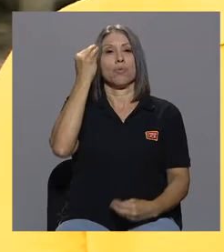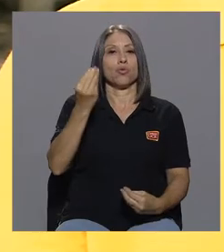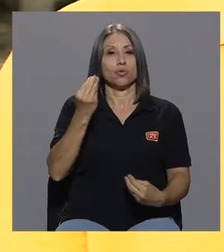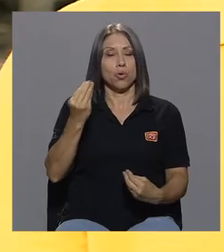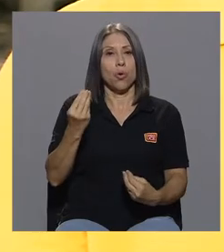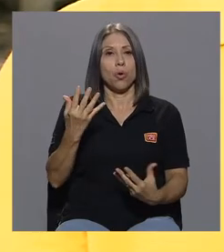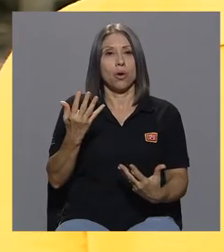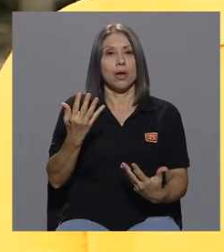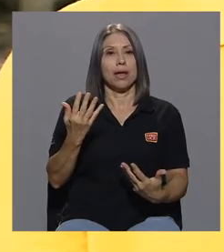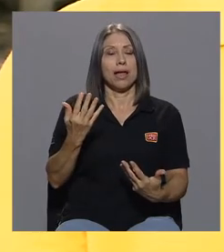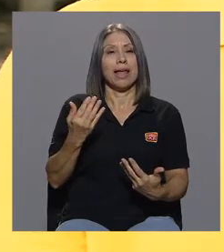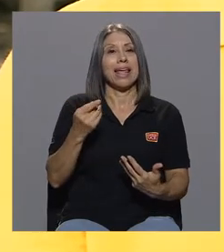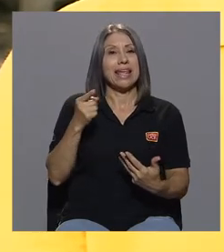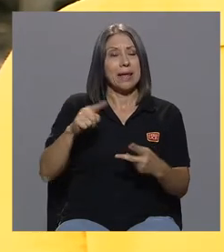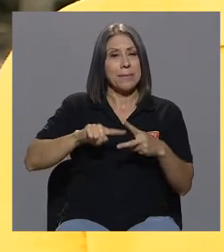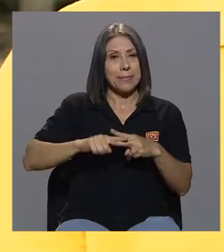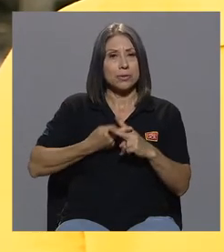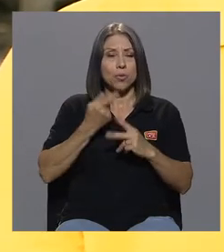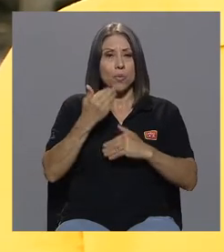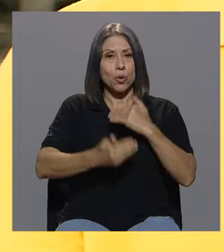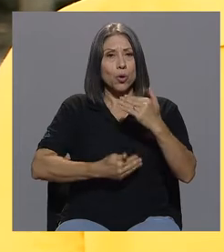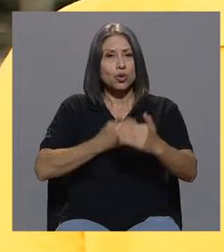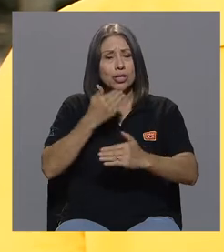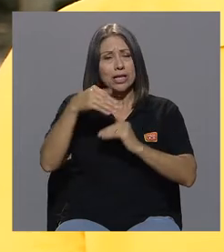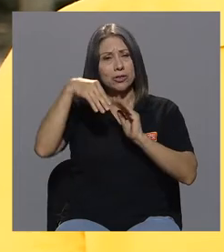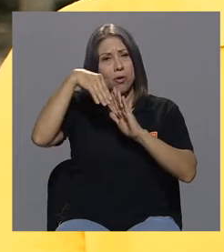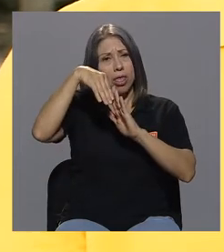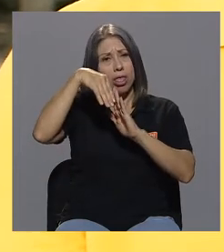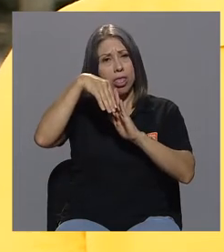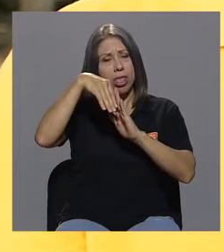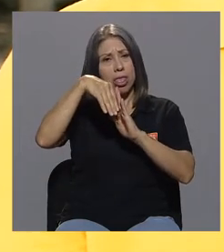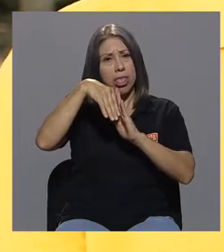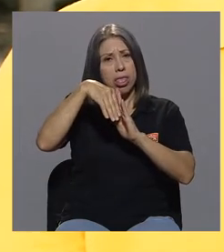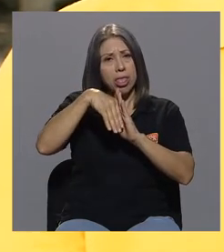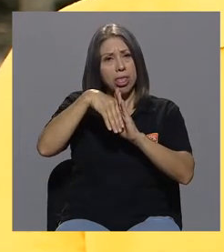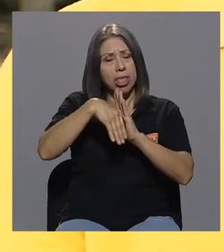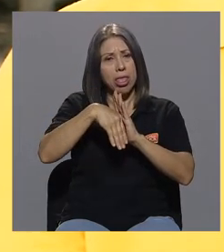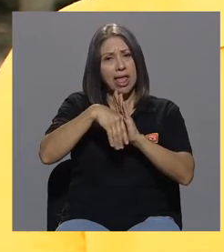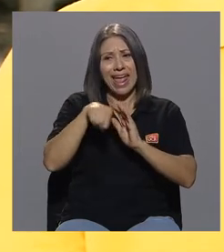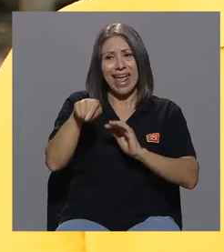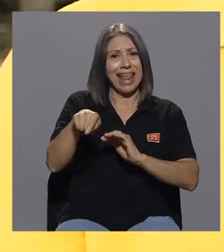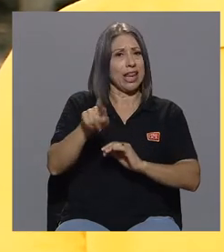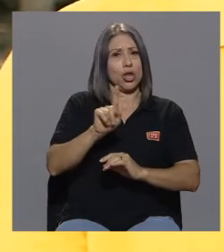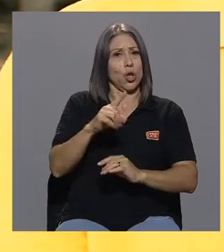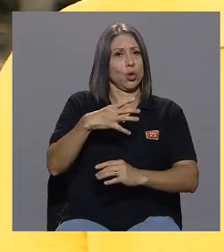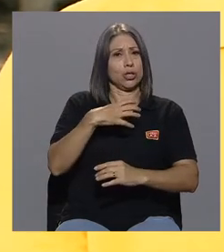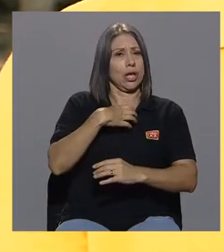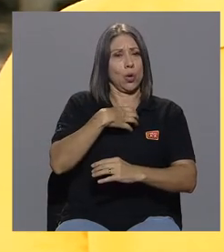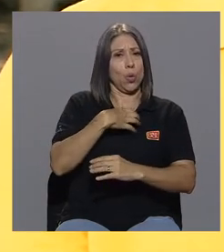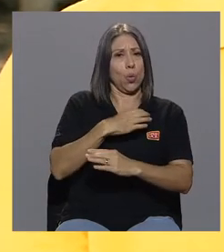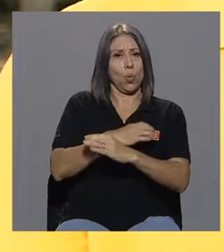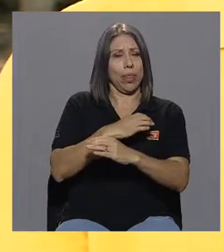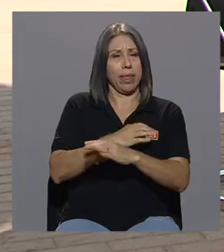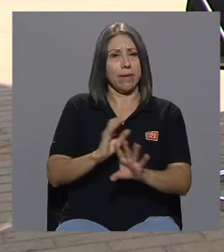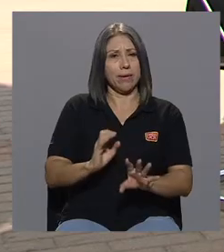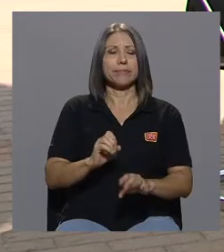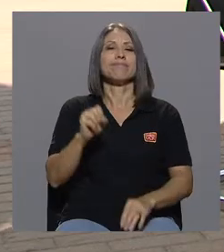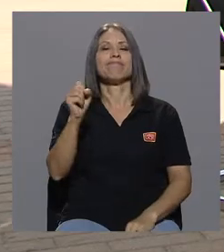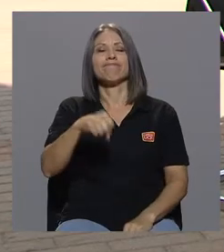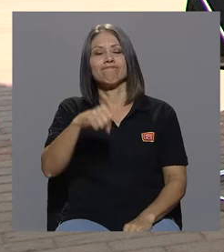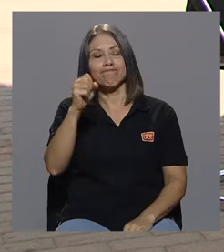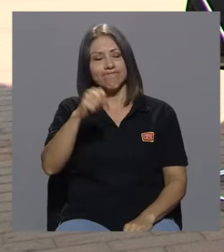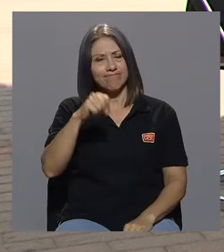empezó todo un proceso en declive de su propio autocuido. Tanto, tanto, tanto, tanto, tanto,